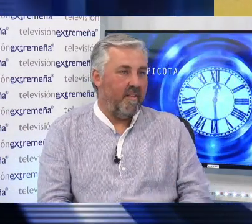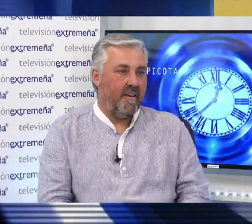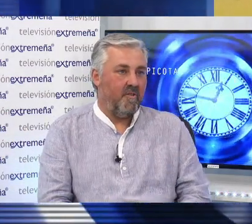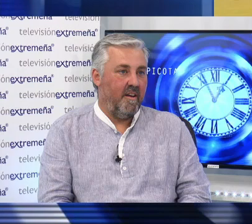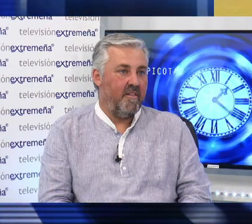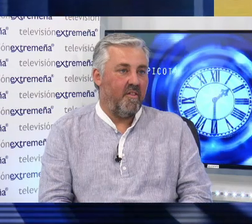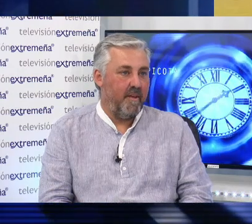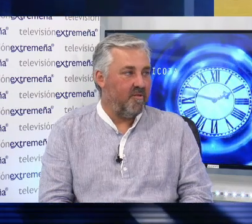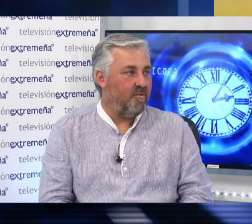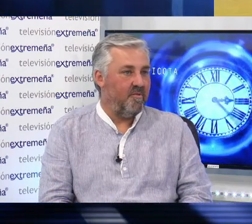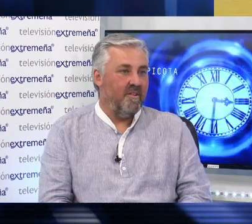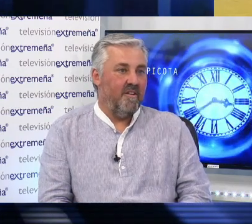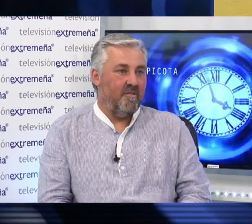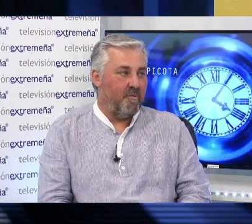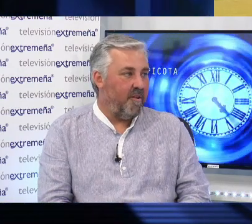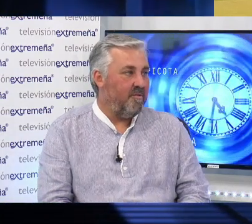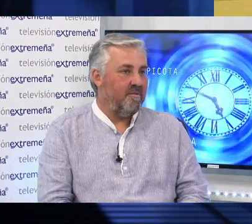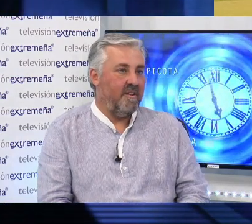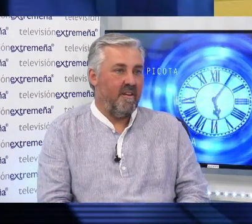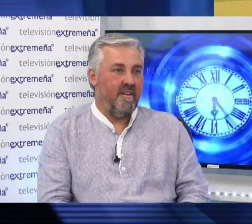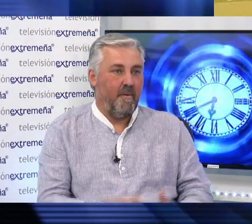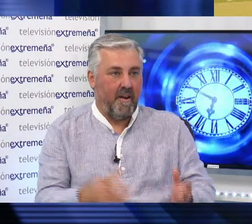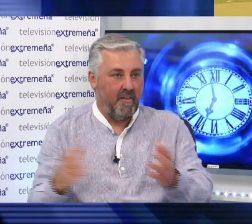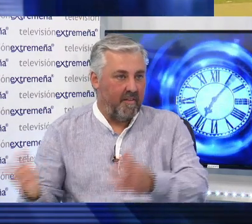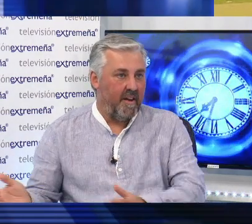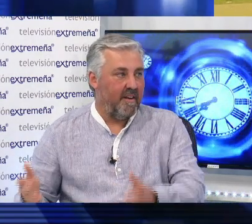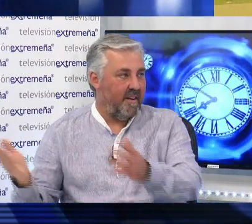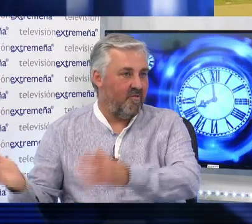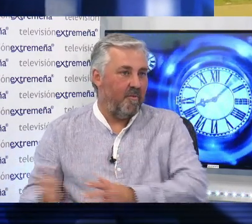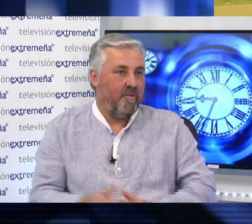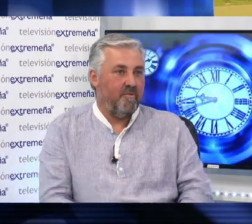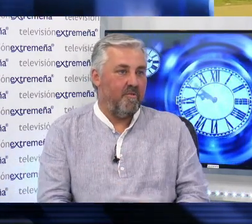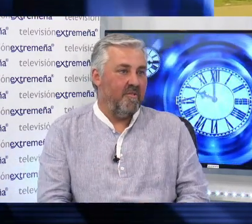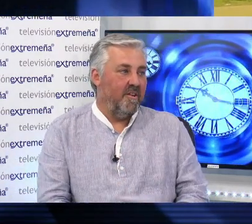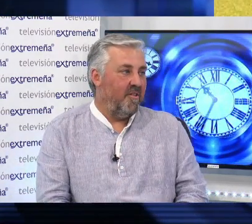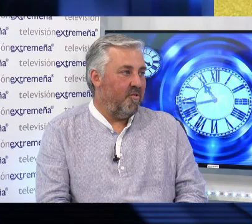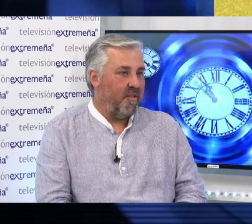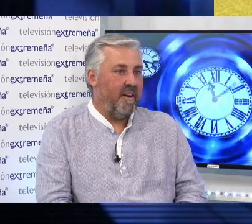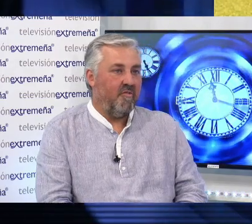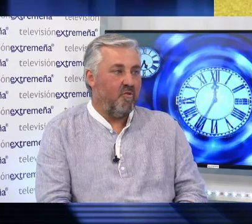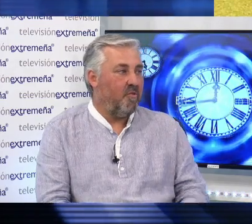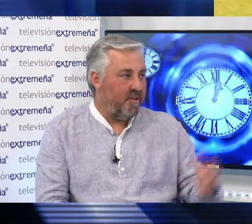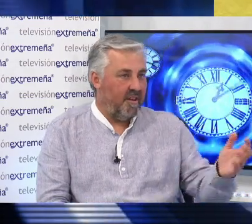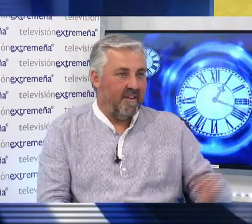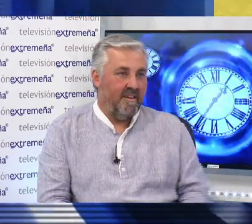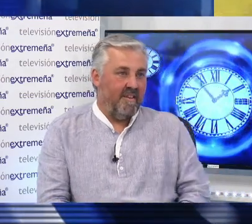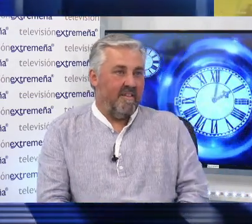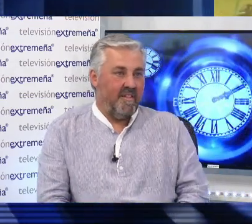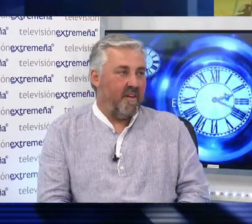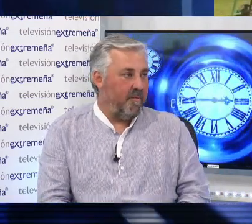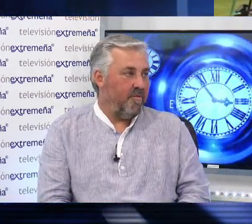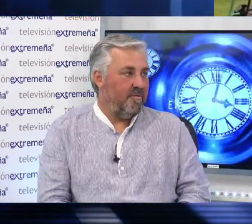toneladas y toneladas de cemento, de hormigón, que habrá que tratar, que eso a lo mejor no entra en esos costes